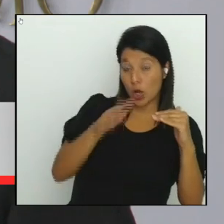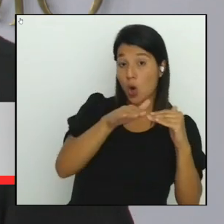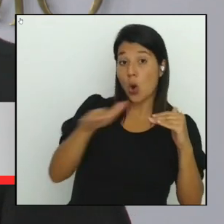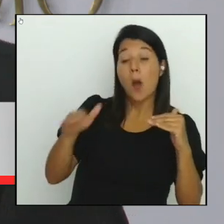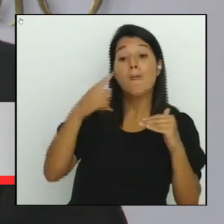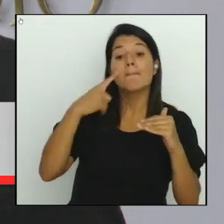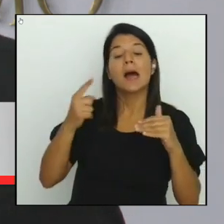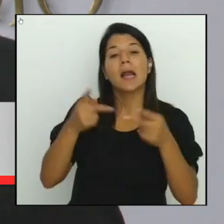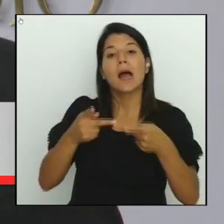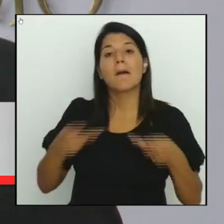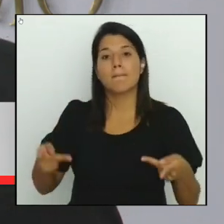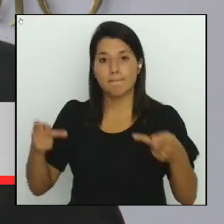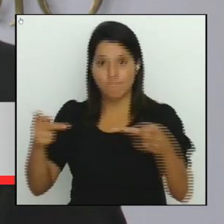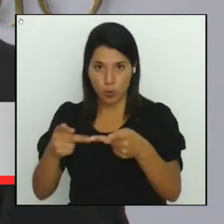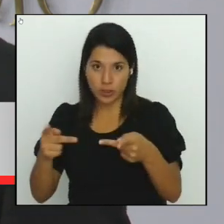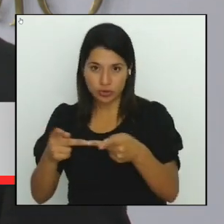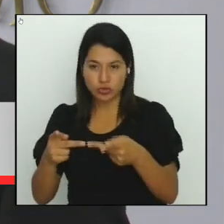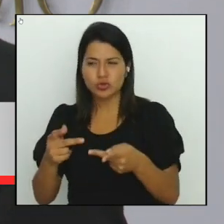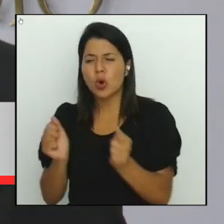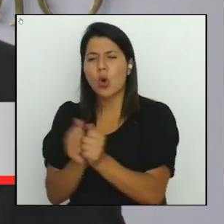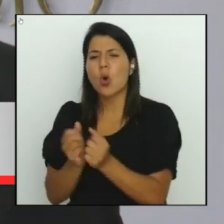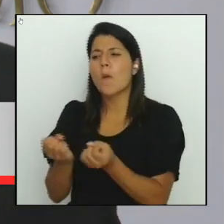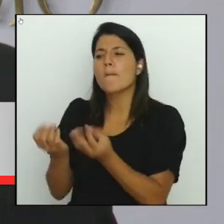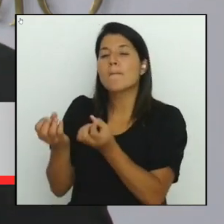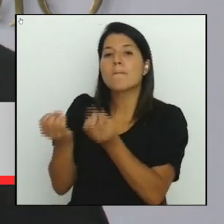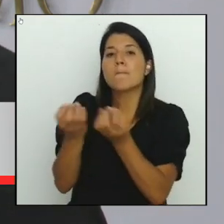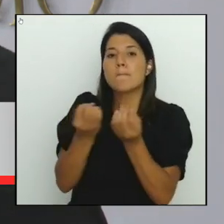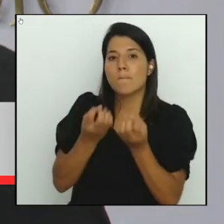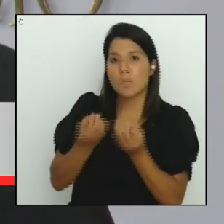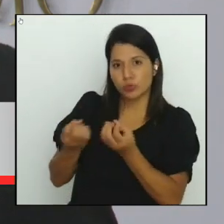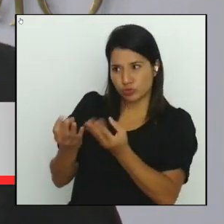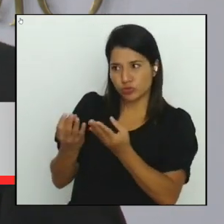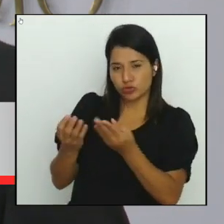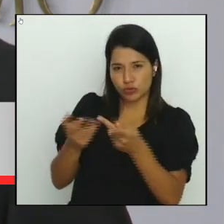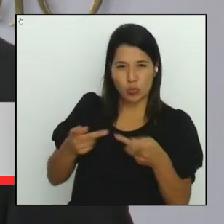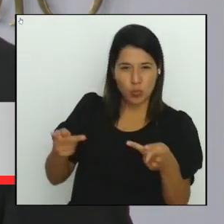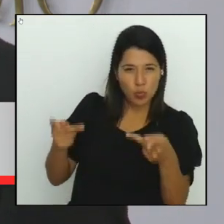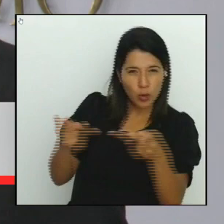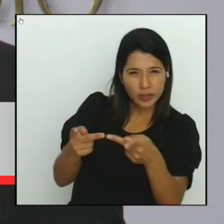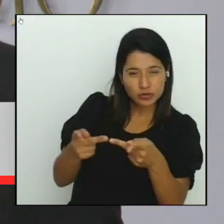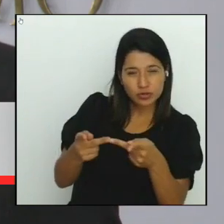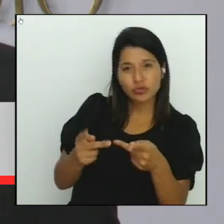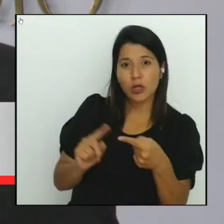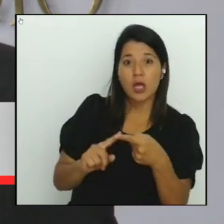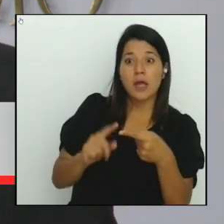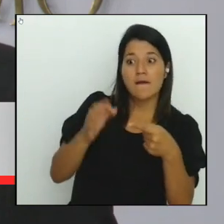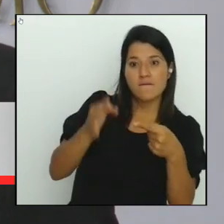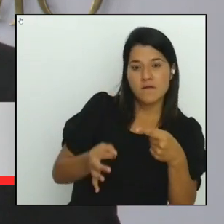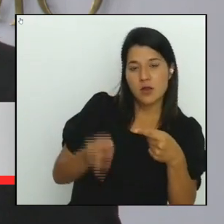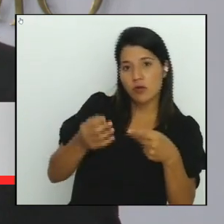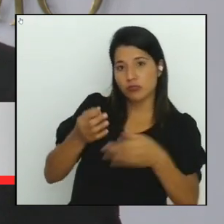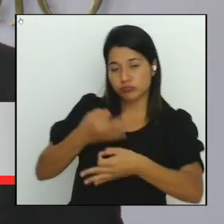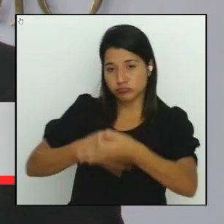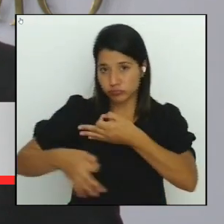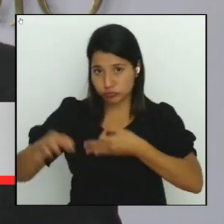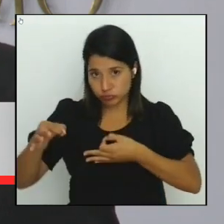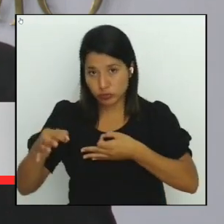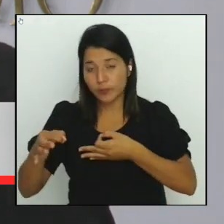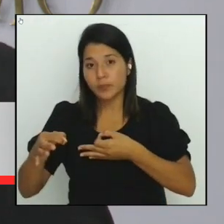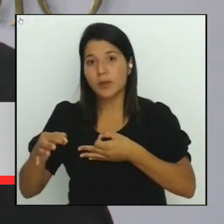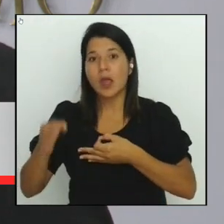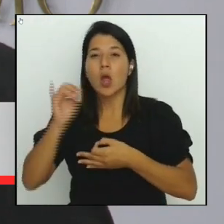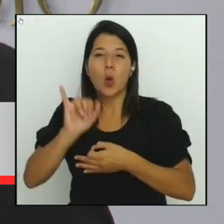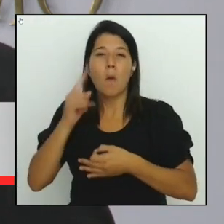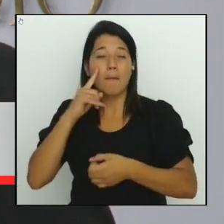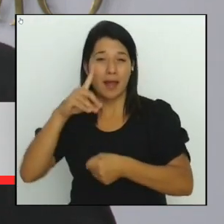plurinominales, para las listas, para entendernos, como las listas de diputados, solo que en elecciones municipales son las listas de regidores o las